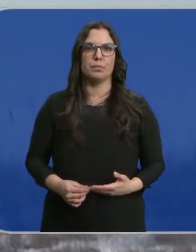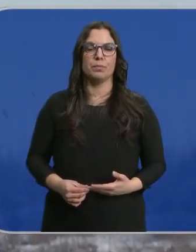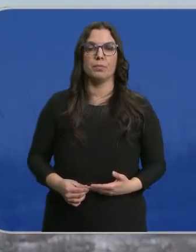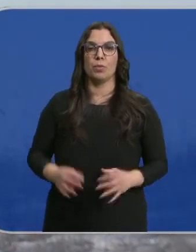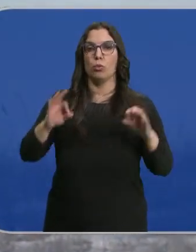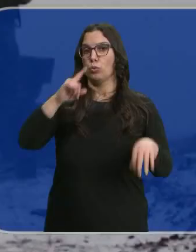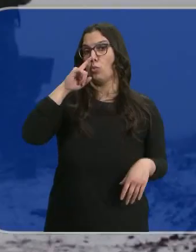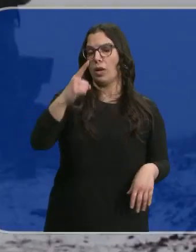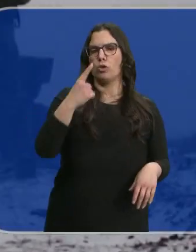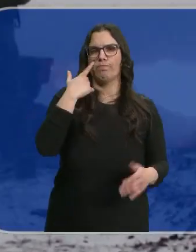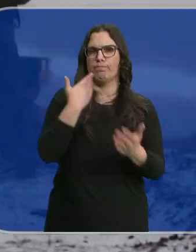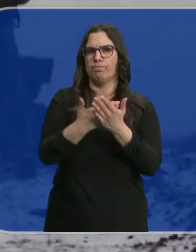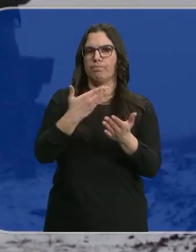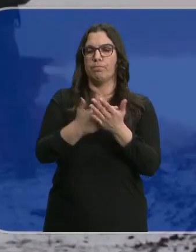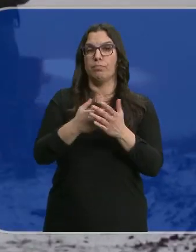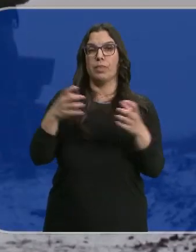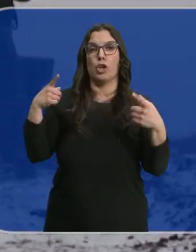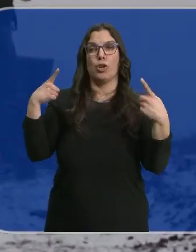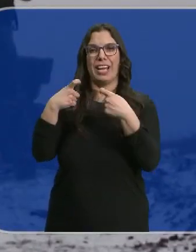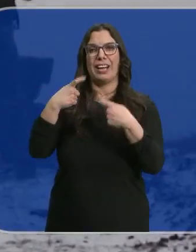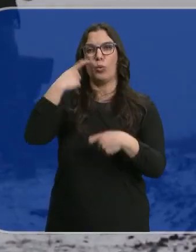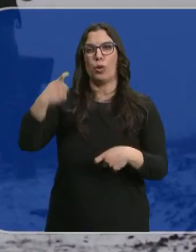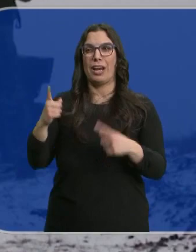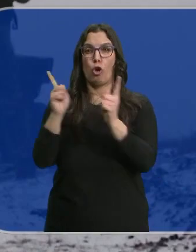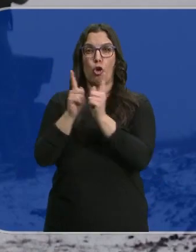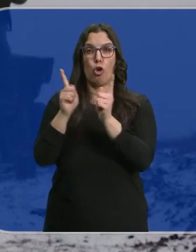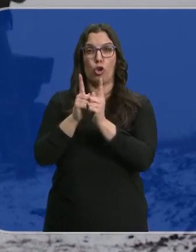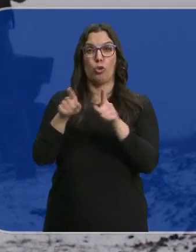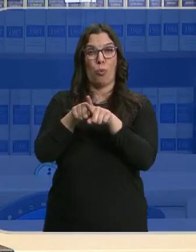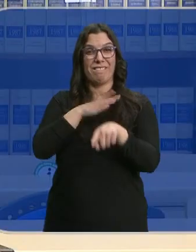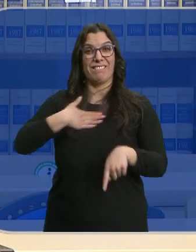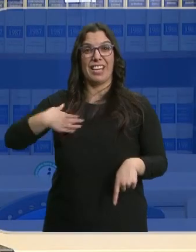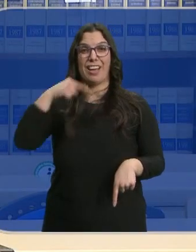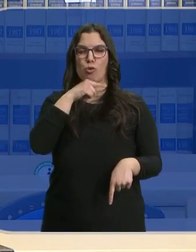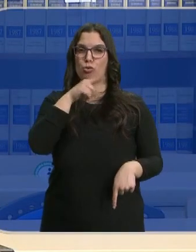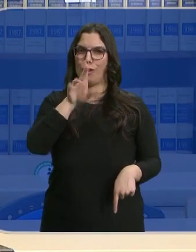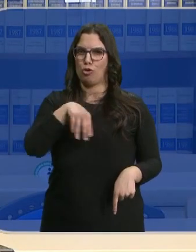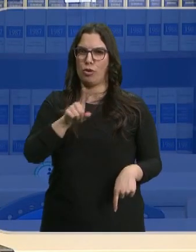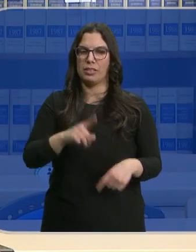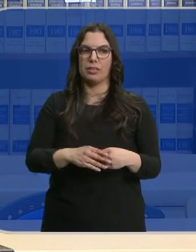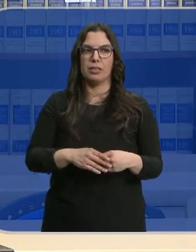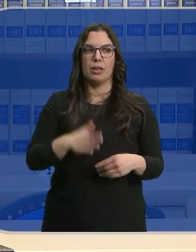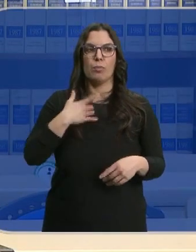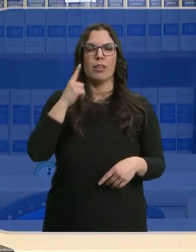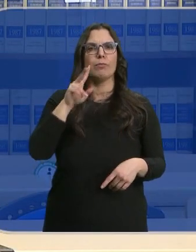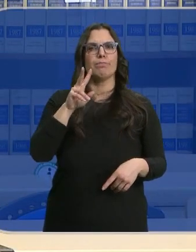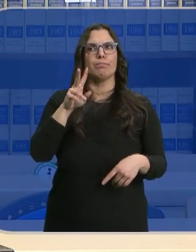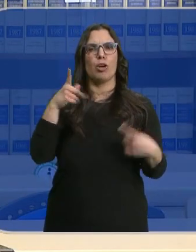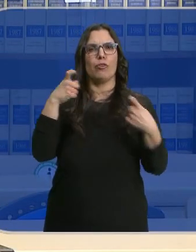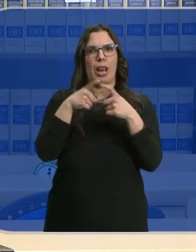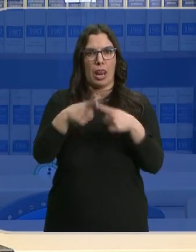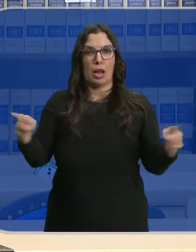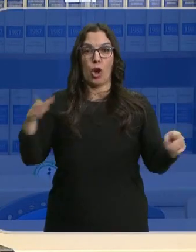Un año después ha quedado patente que el de Ucrania no es un conflicto breve como quería Rusia. Probablemente estemos viviendo un conflicto de larga duración.